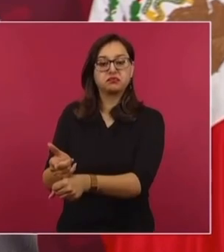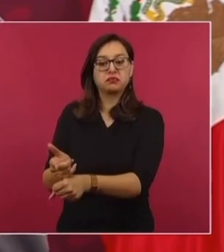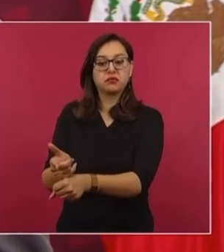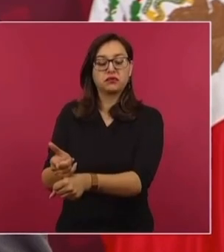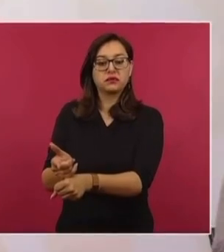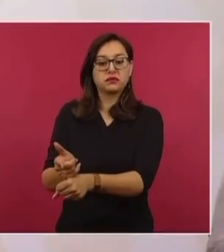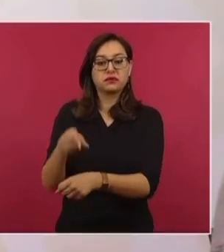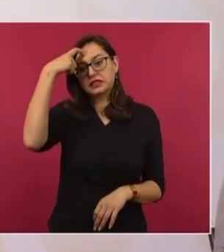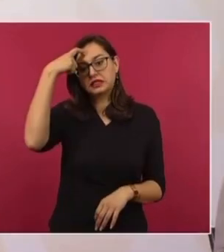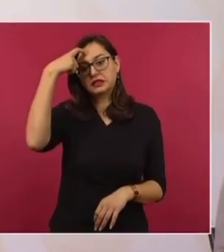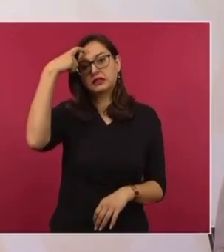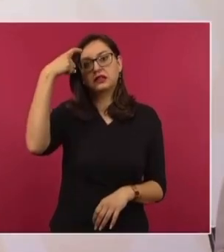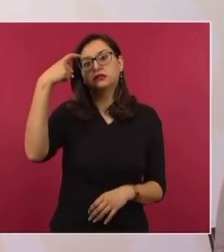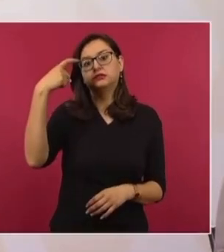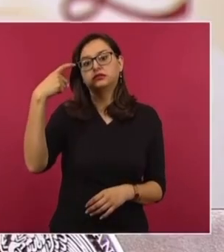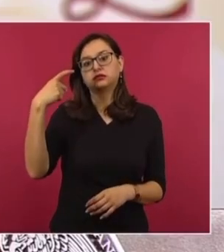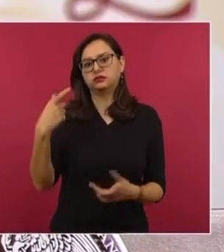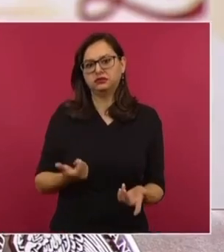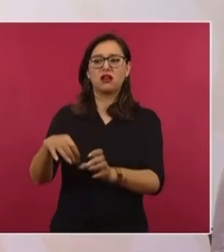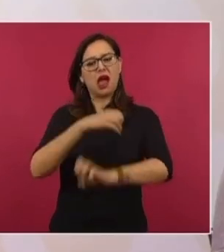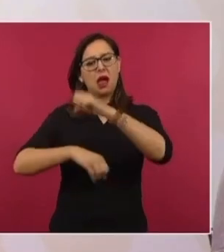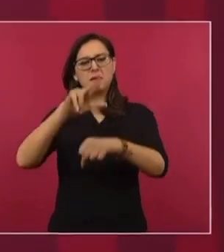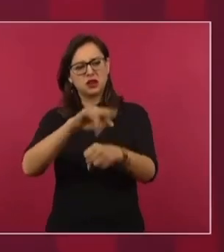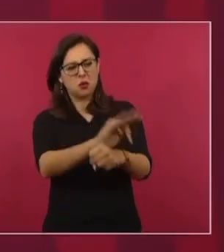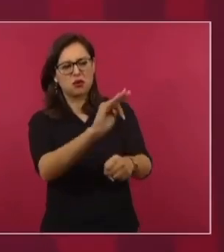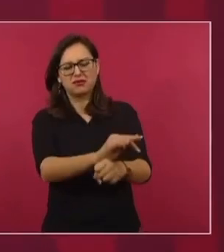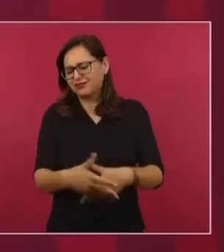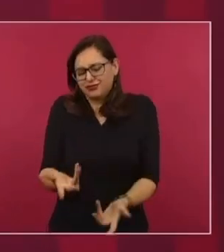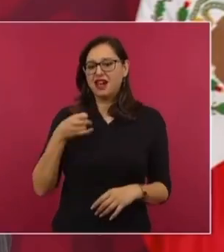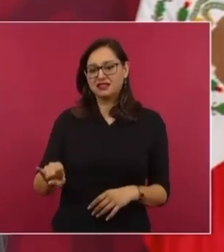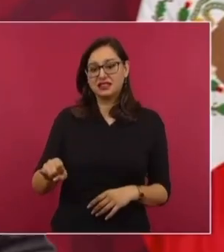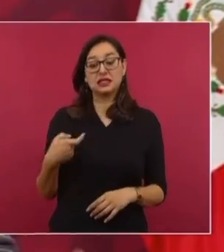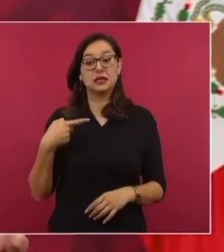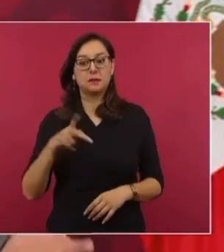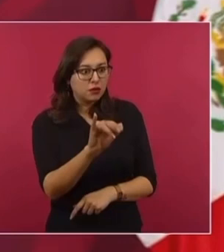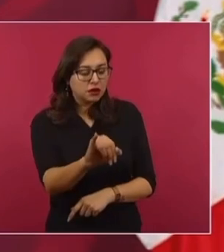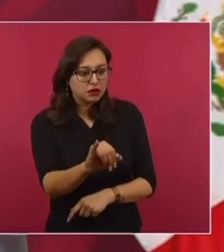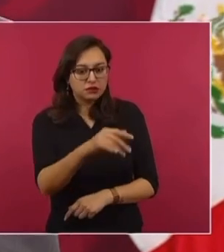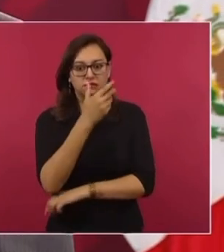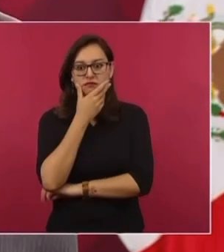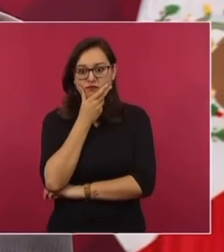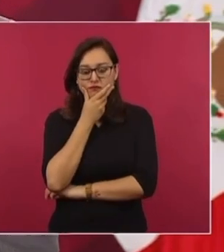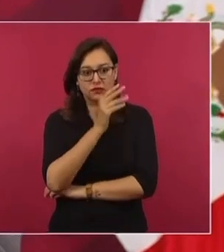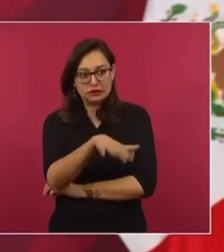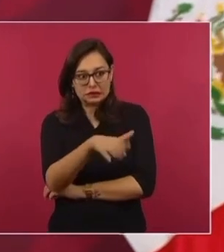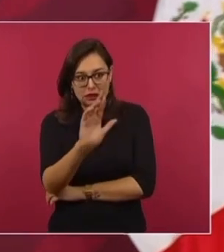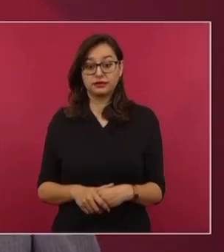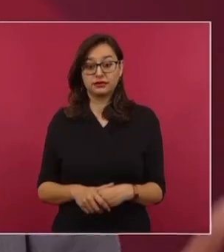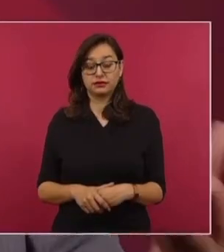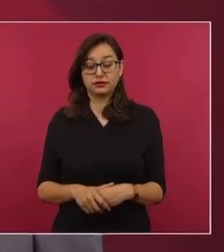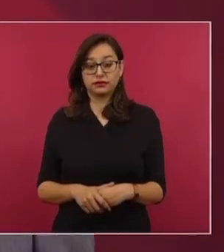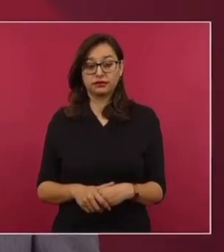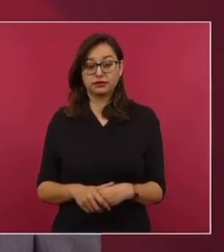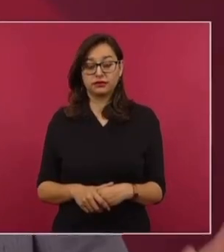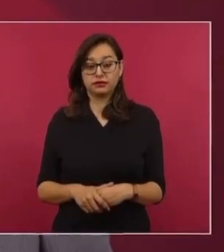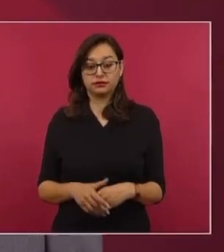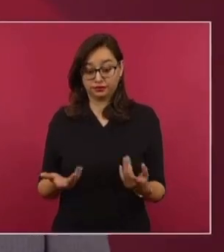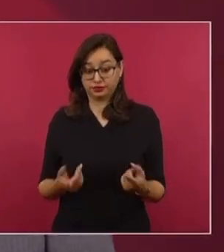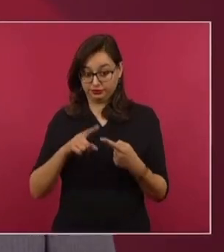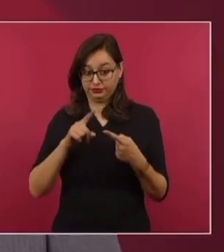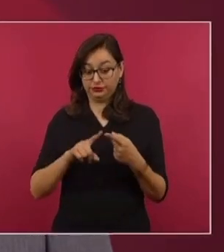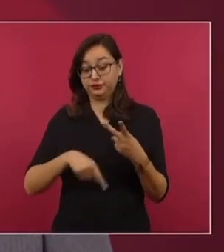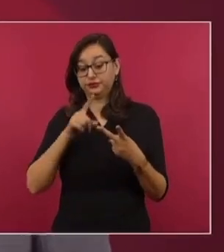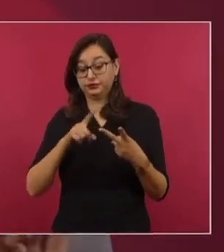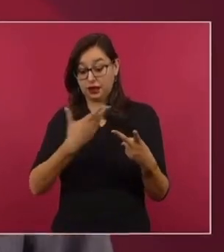o con el pensamiento nazifascista. Pero en el caso del PRI, si el general Cárdenas expropió el petróleo y luego el presidente